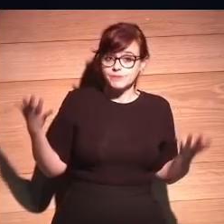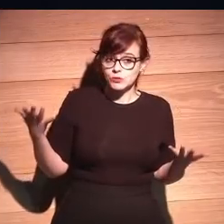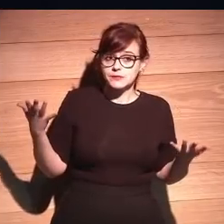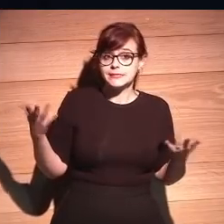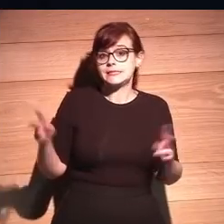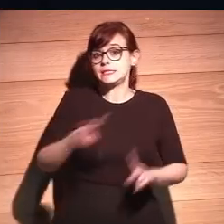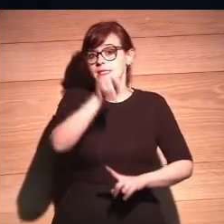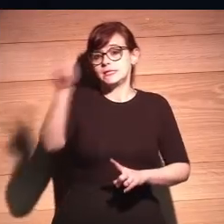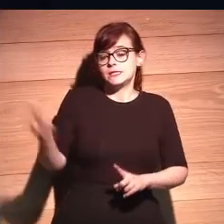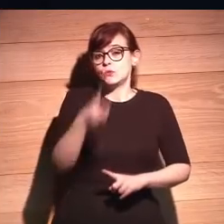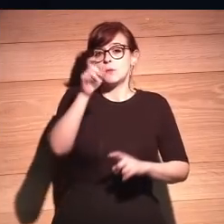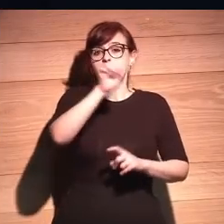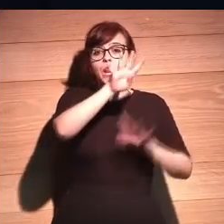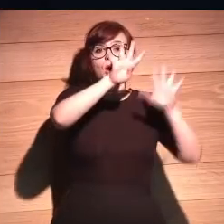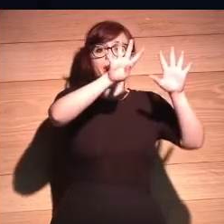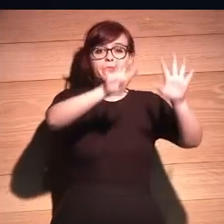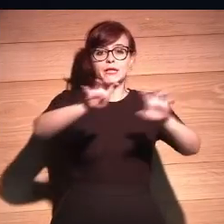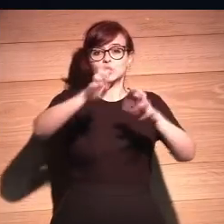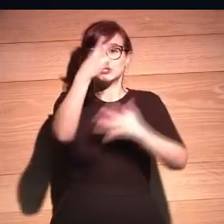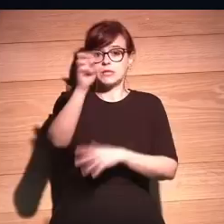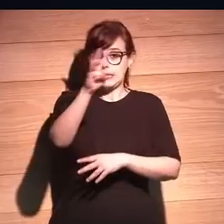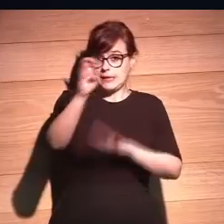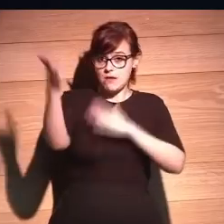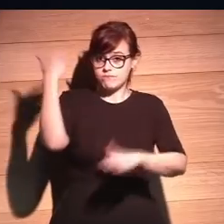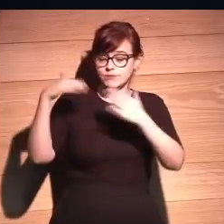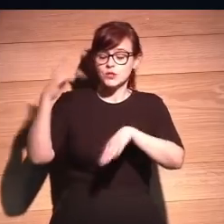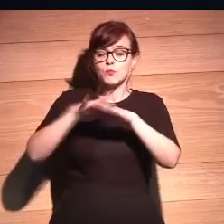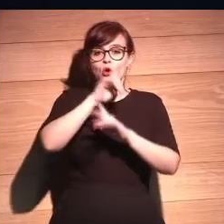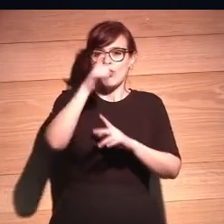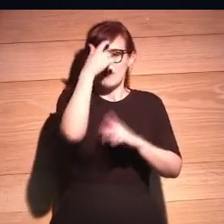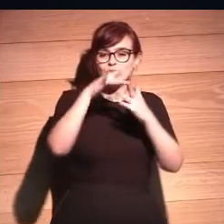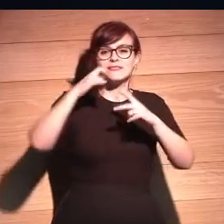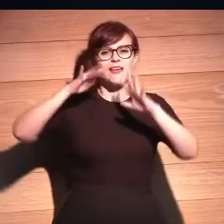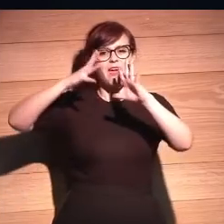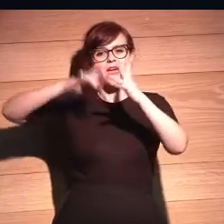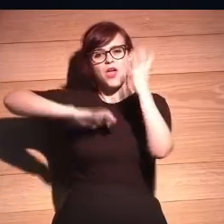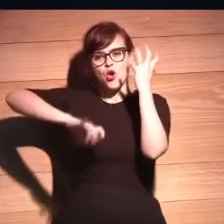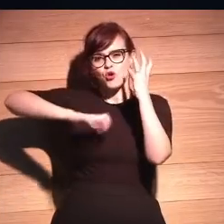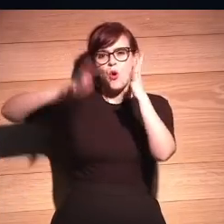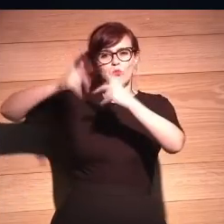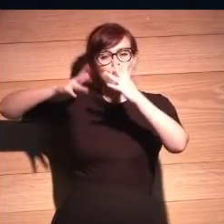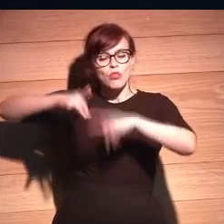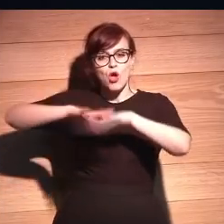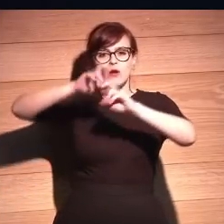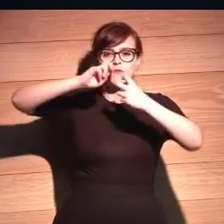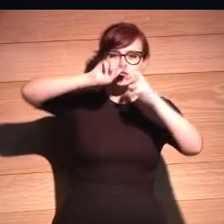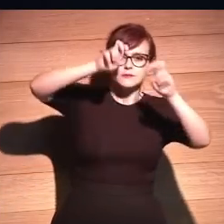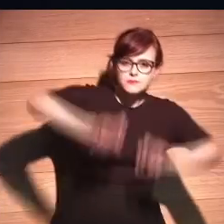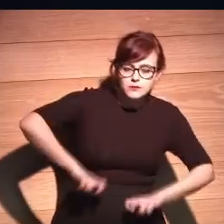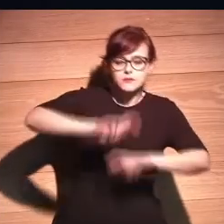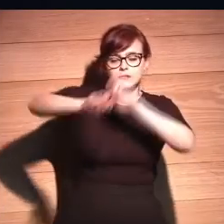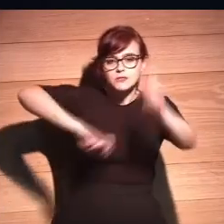arranca en 1930, ¿no?, en la creación ya de los conceptos de computación, Church, Post, Turing,